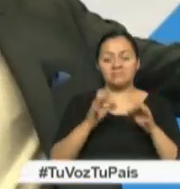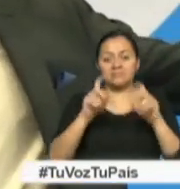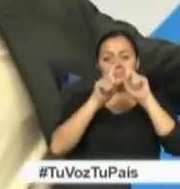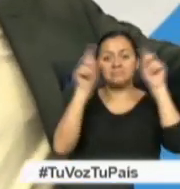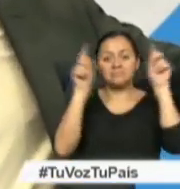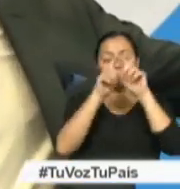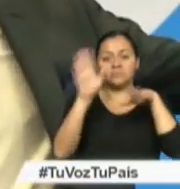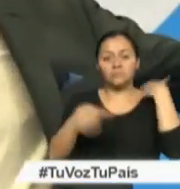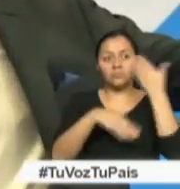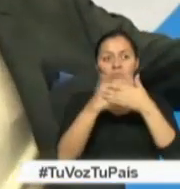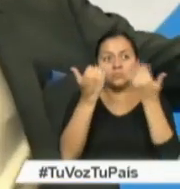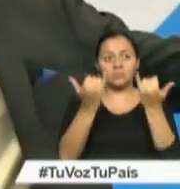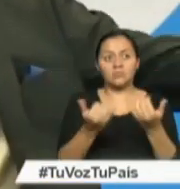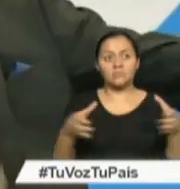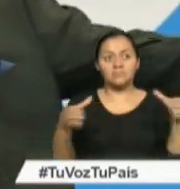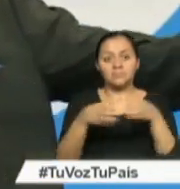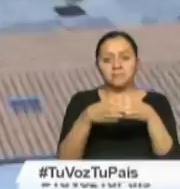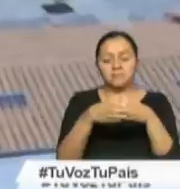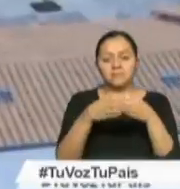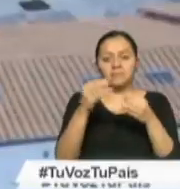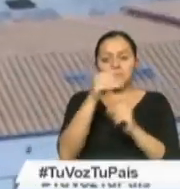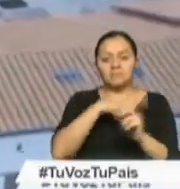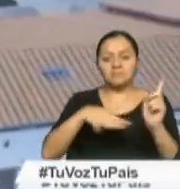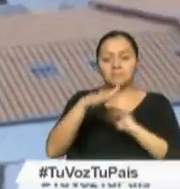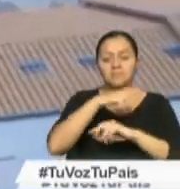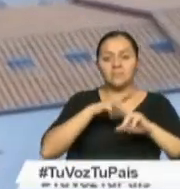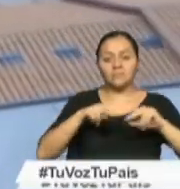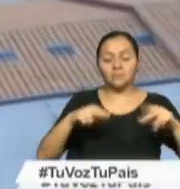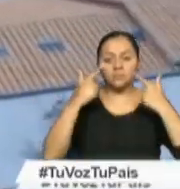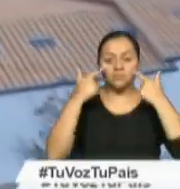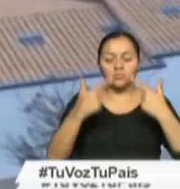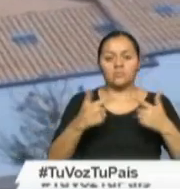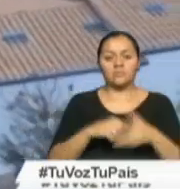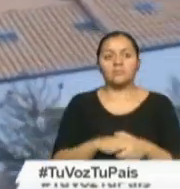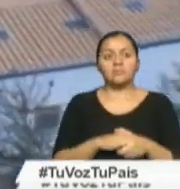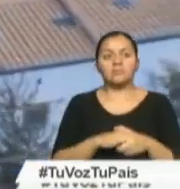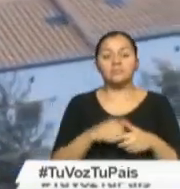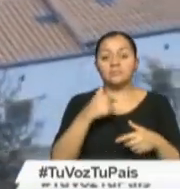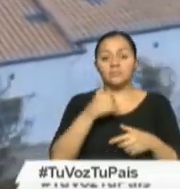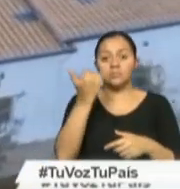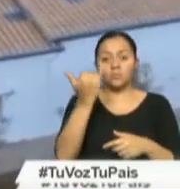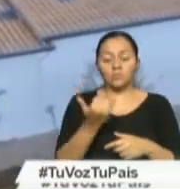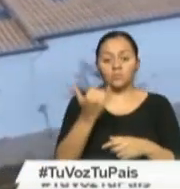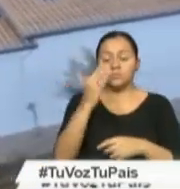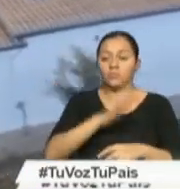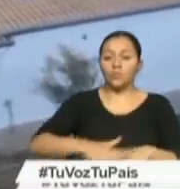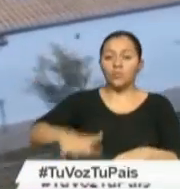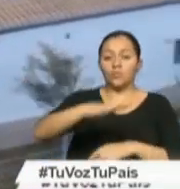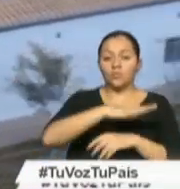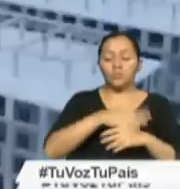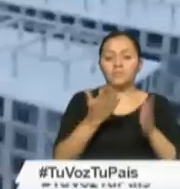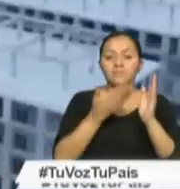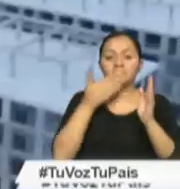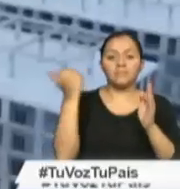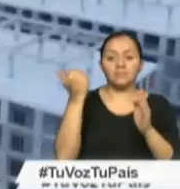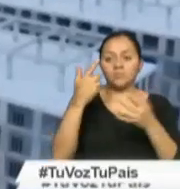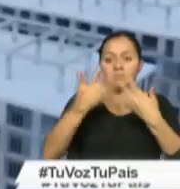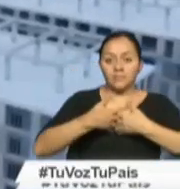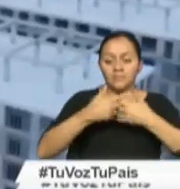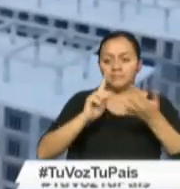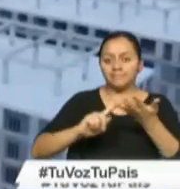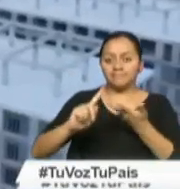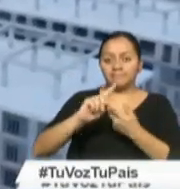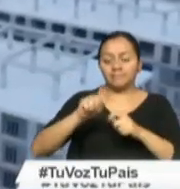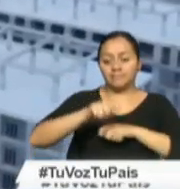que valora el medio ambiente esta mega fábrica se ubicará en el parque industrial de la ciudad del conocimiento en una